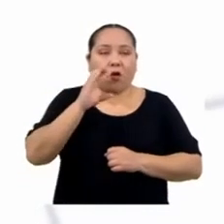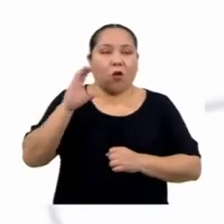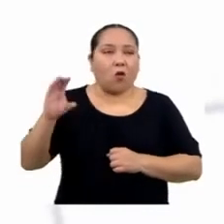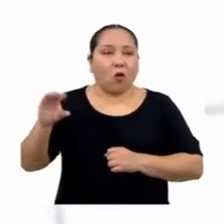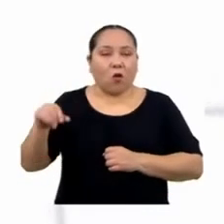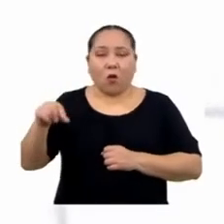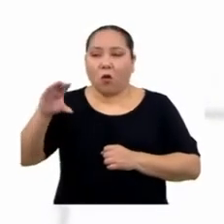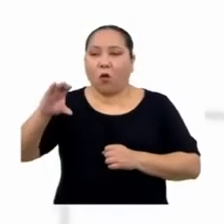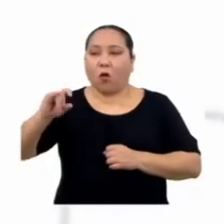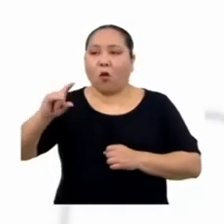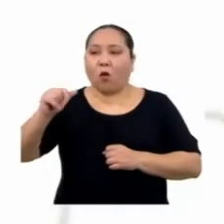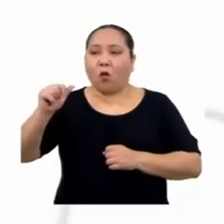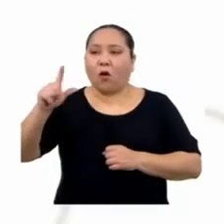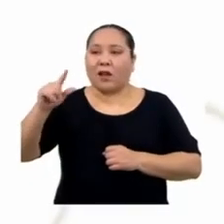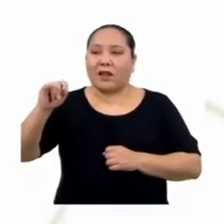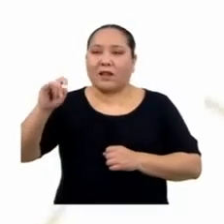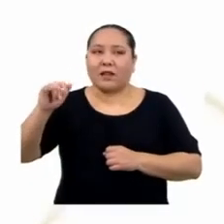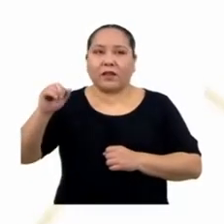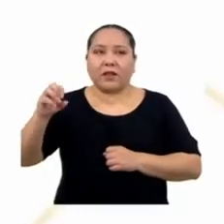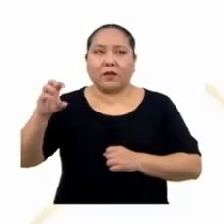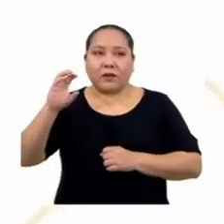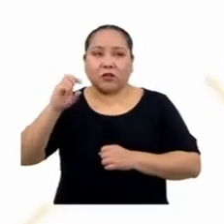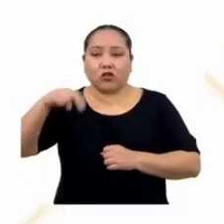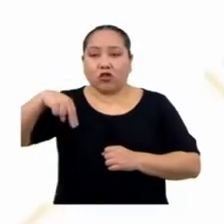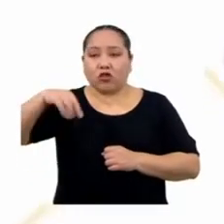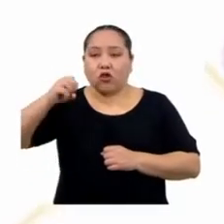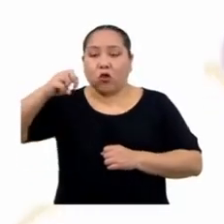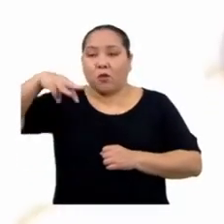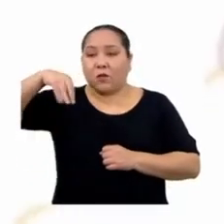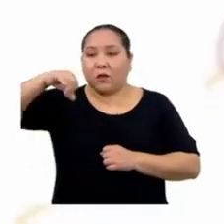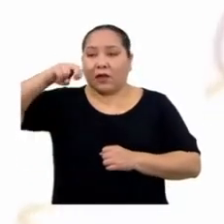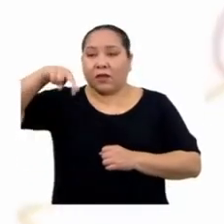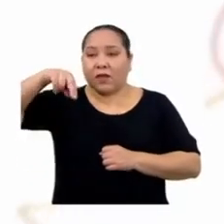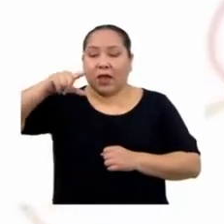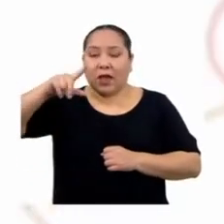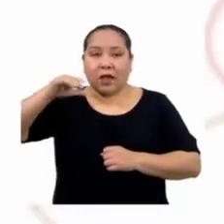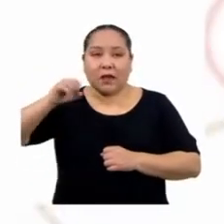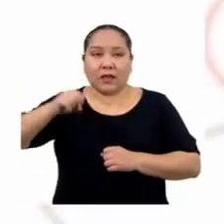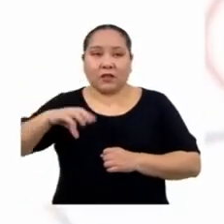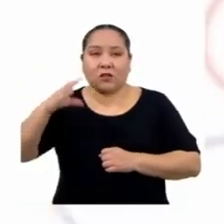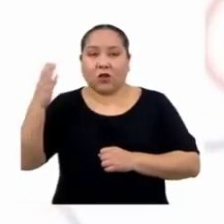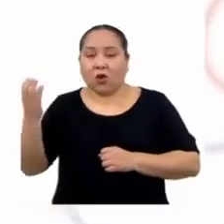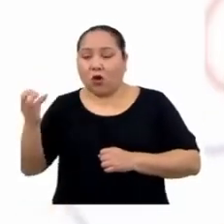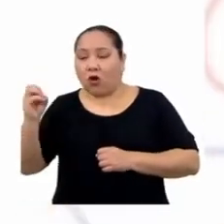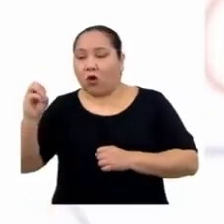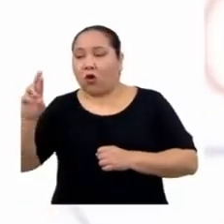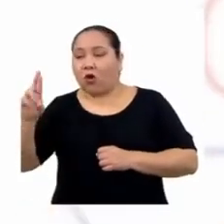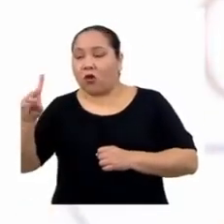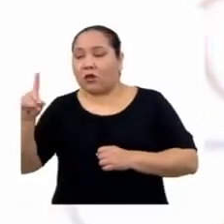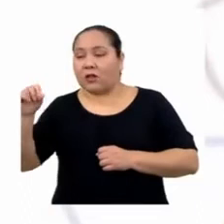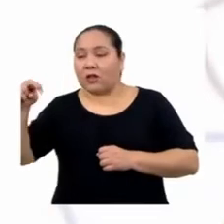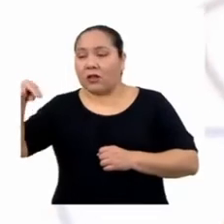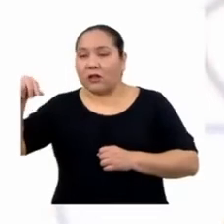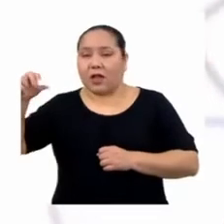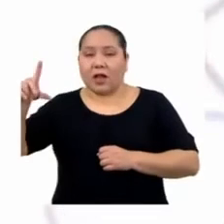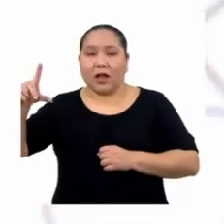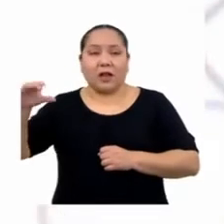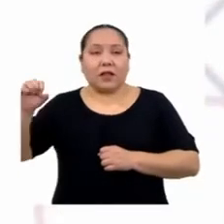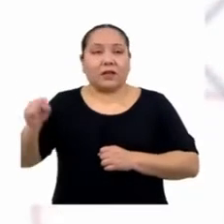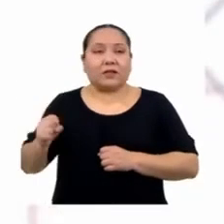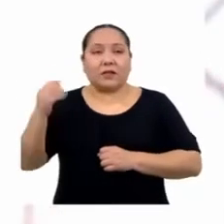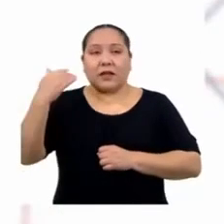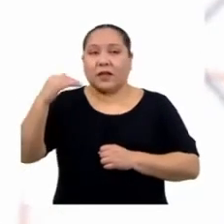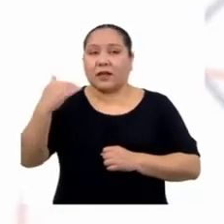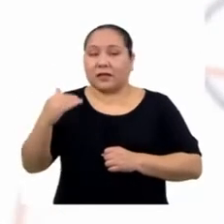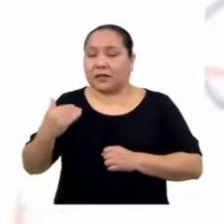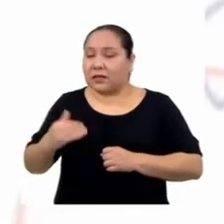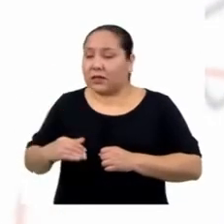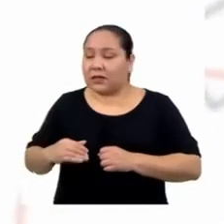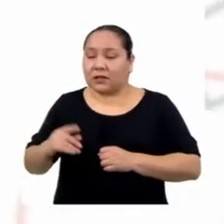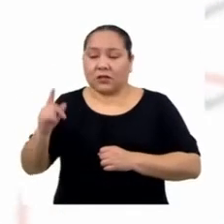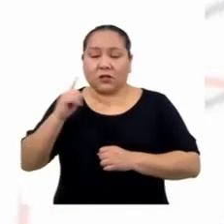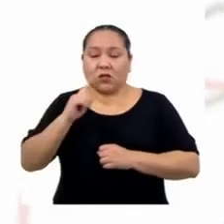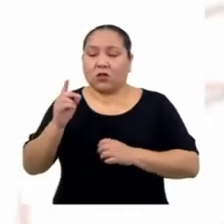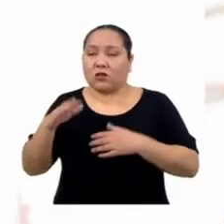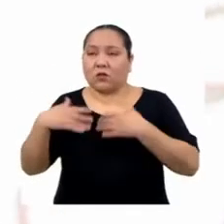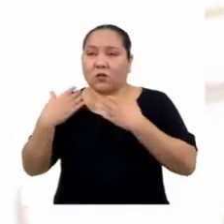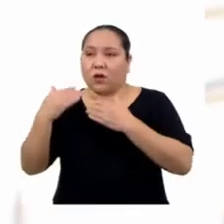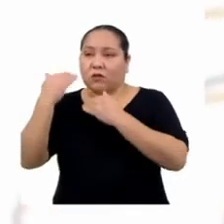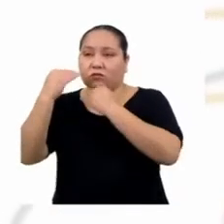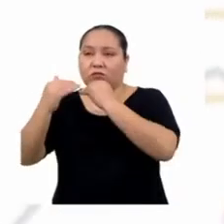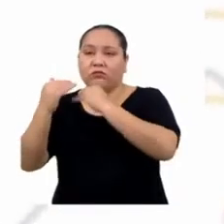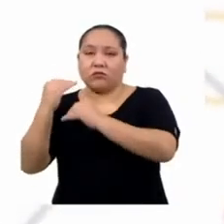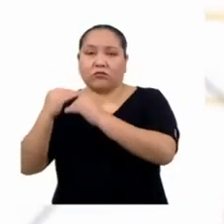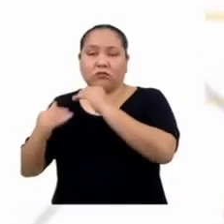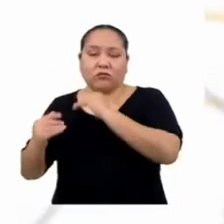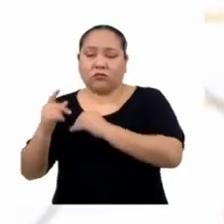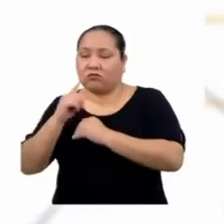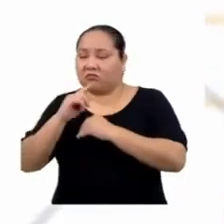¿En qué se diferencian ambos? Las primeras nombran datos como estado civil o lugar de residencia, mientras que las últimas establecen